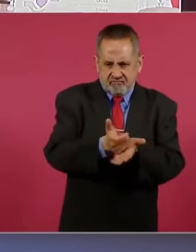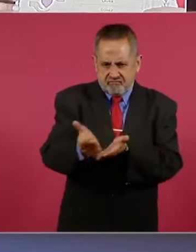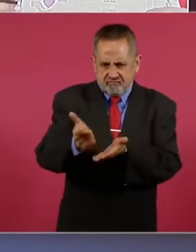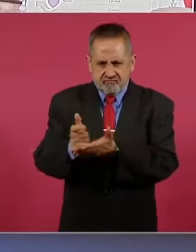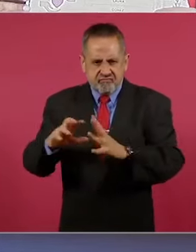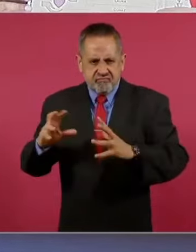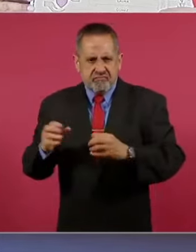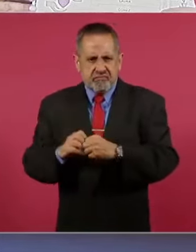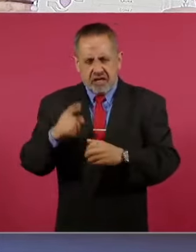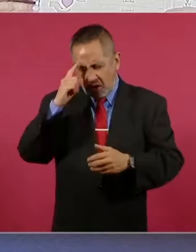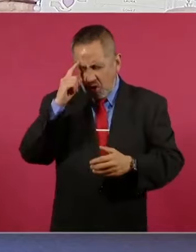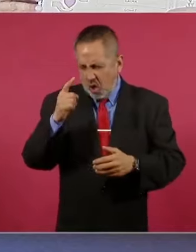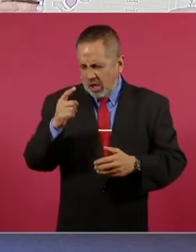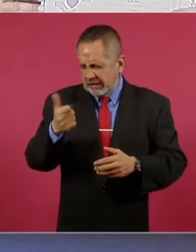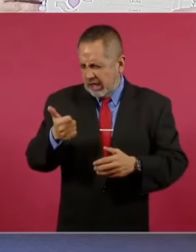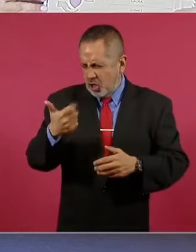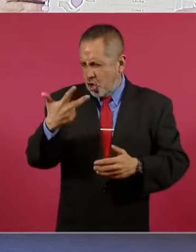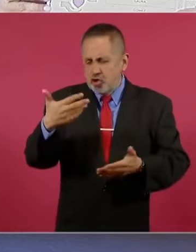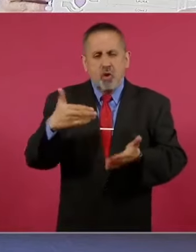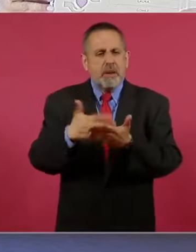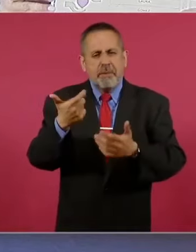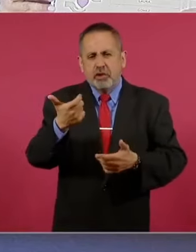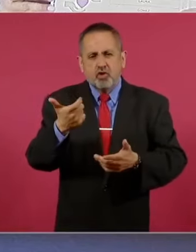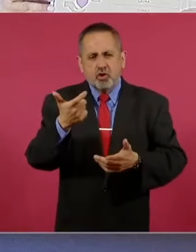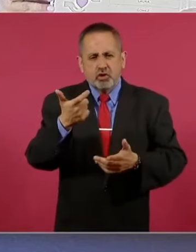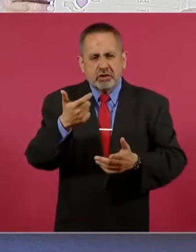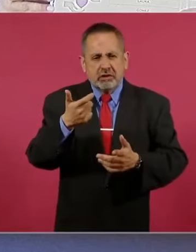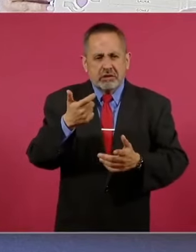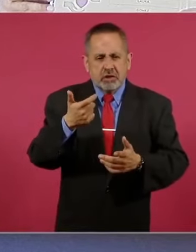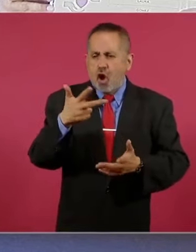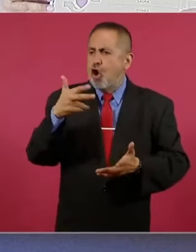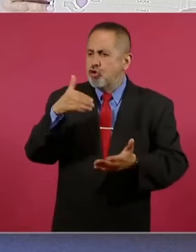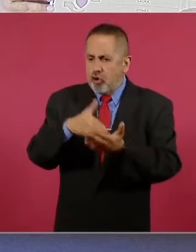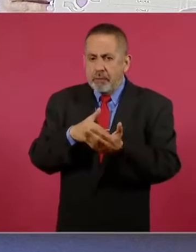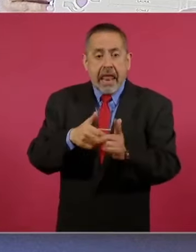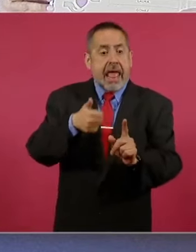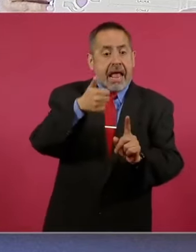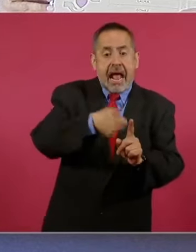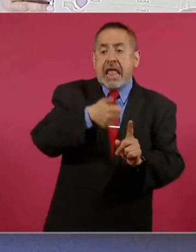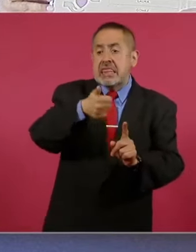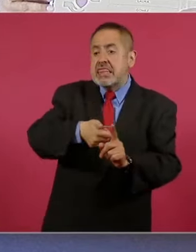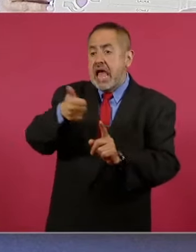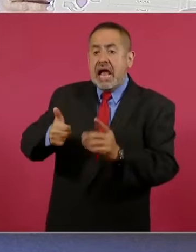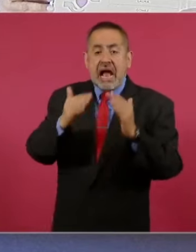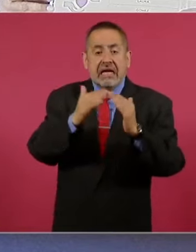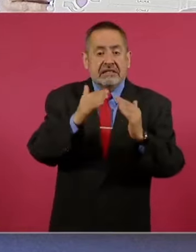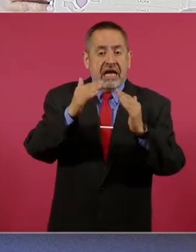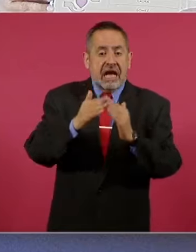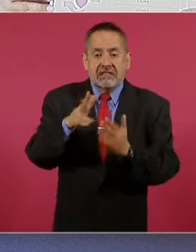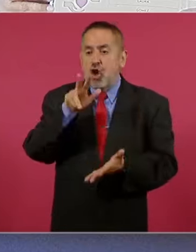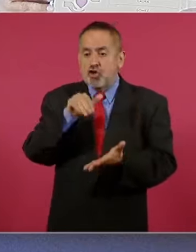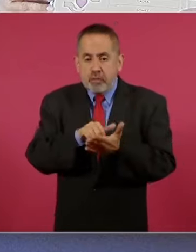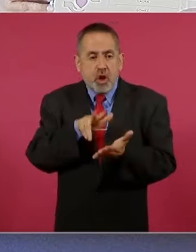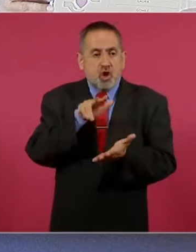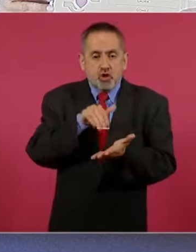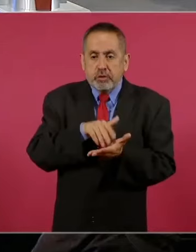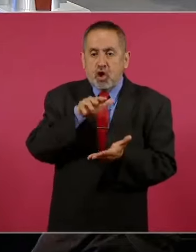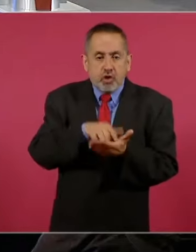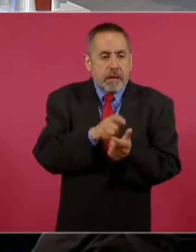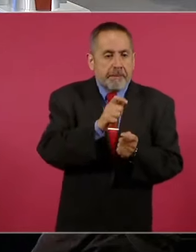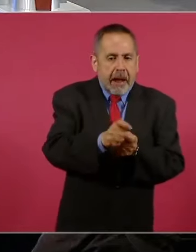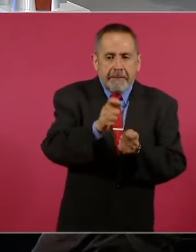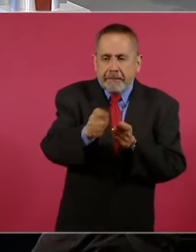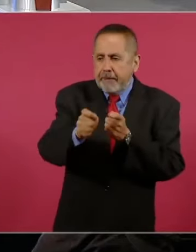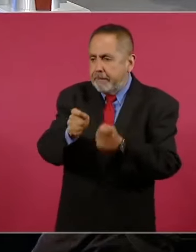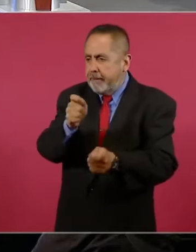que de seis, ocho mil pesos, ocho mil por hogar, del